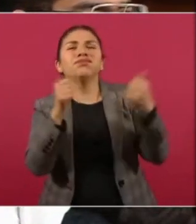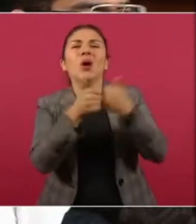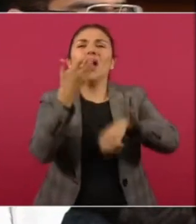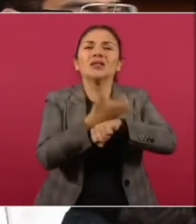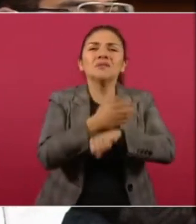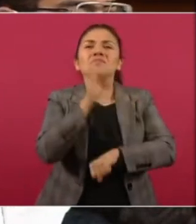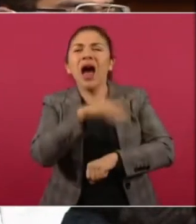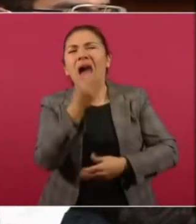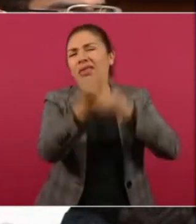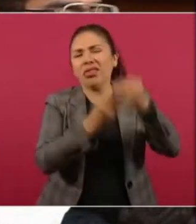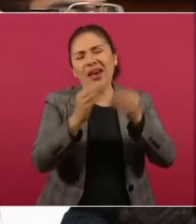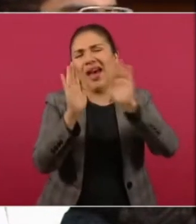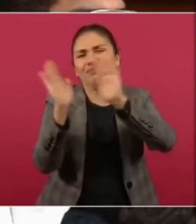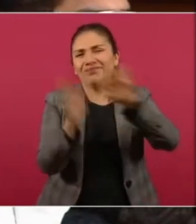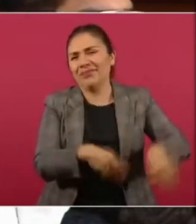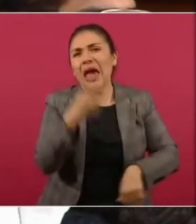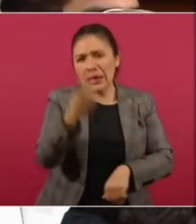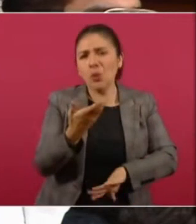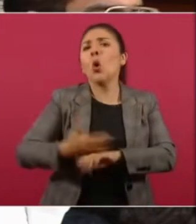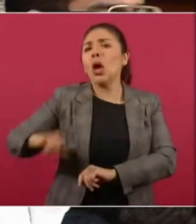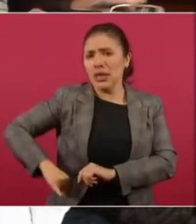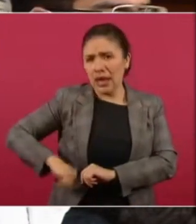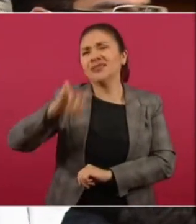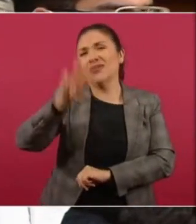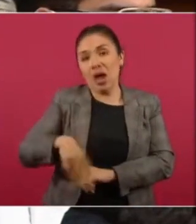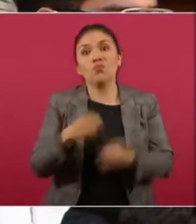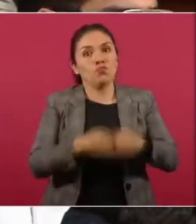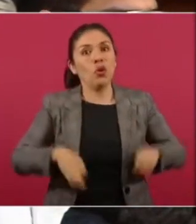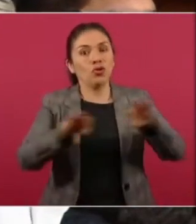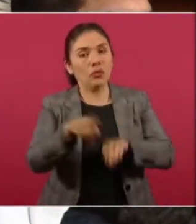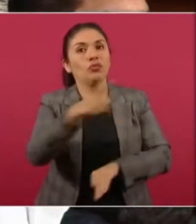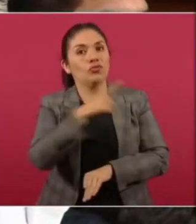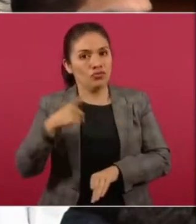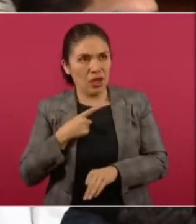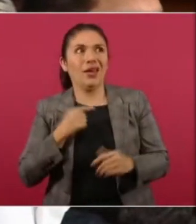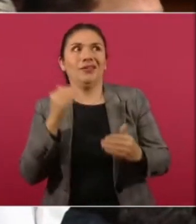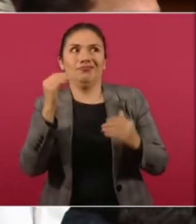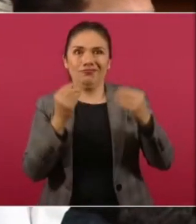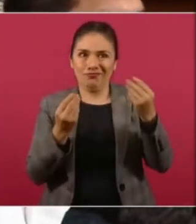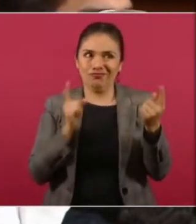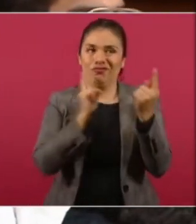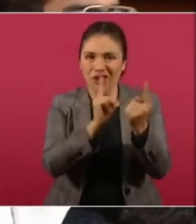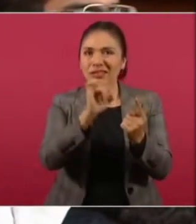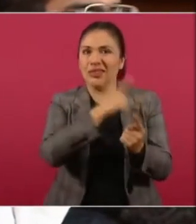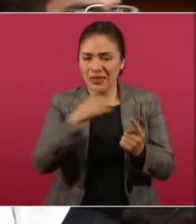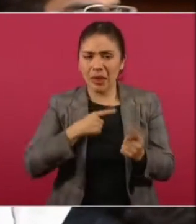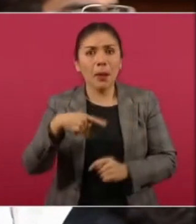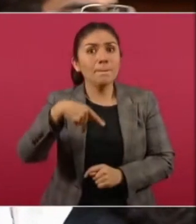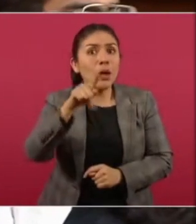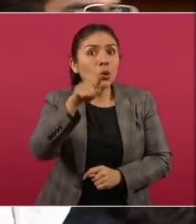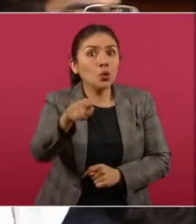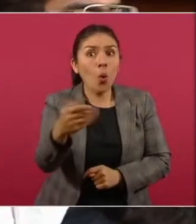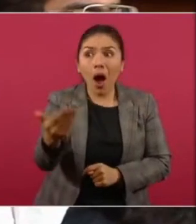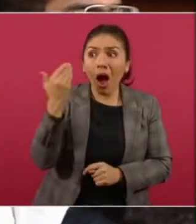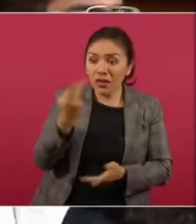etcétera. O sea, esos son, sí son intereses muy poderosos, usted tiene que pelear con esos también. Pero usted llegó aquí